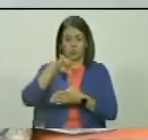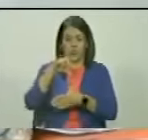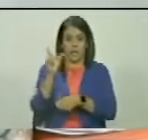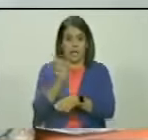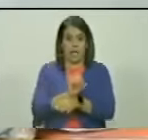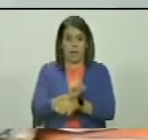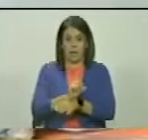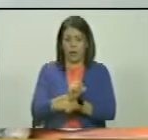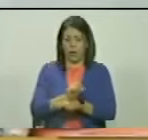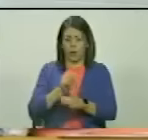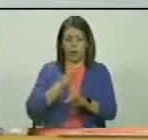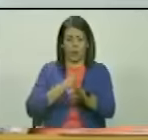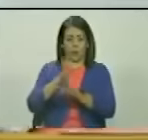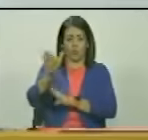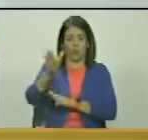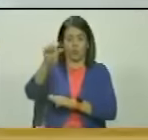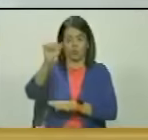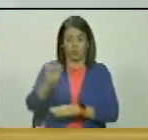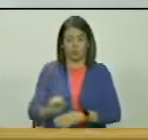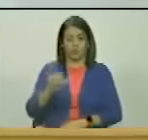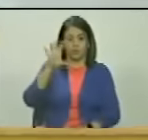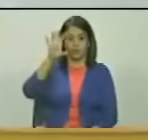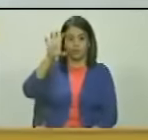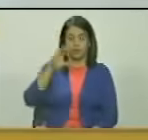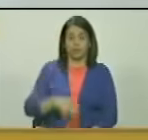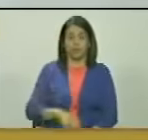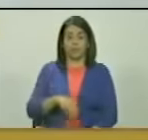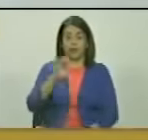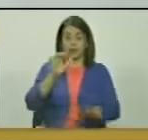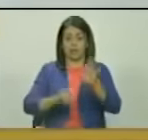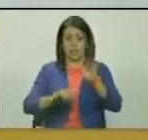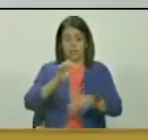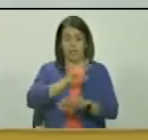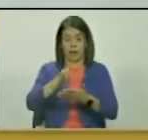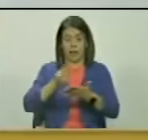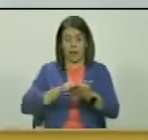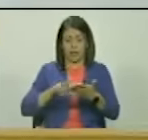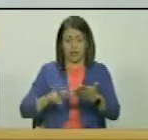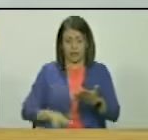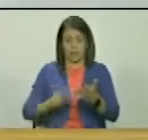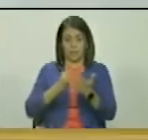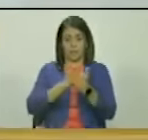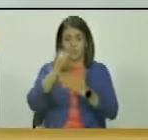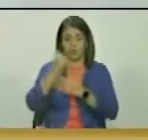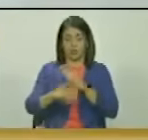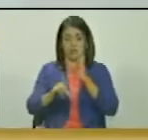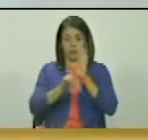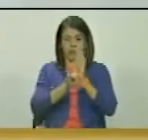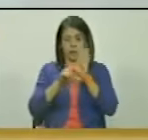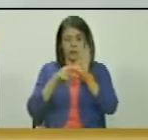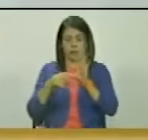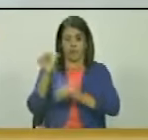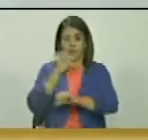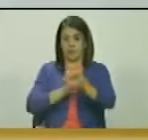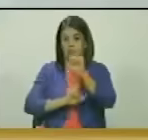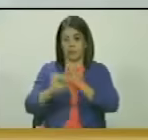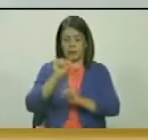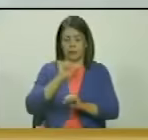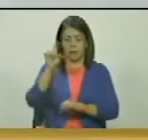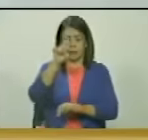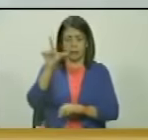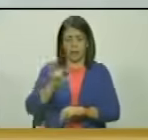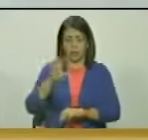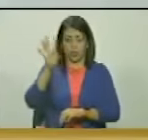duros y curveros con el sur de nuestra patria ciudadana secretaria sirve esa lectura al proyecto de ley orgánica para la defensa de la